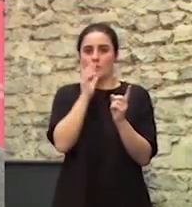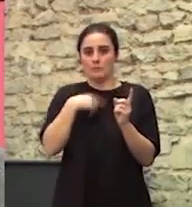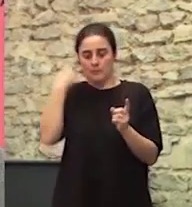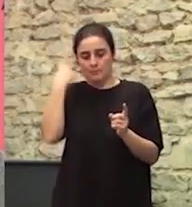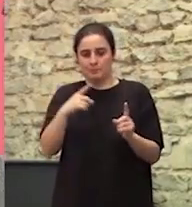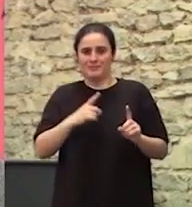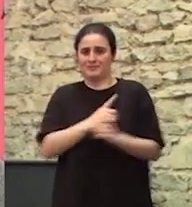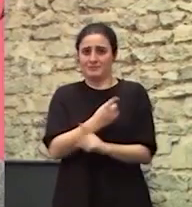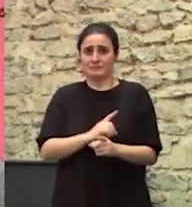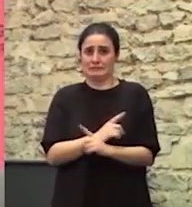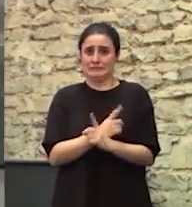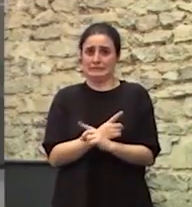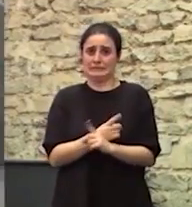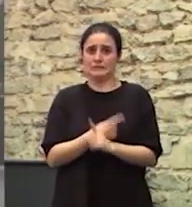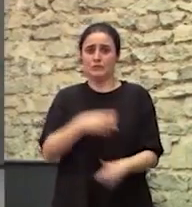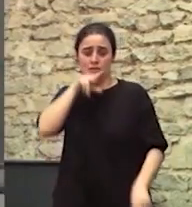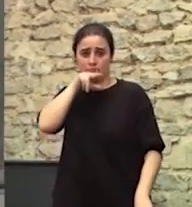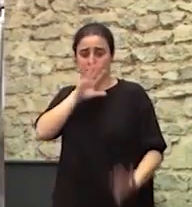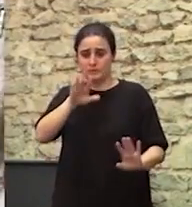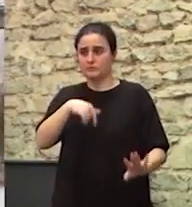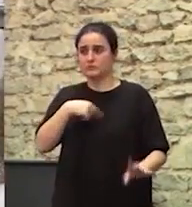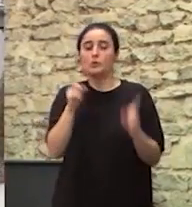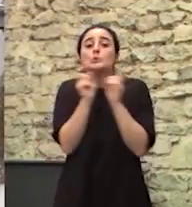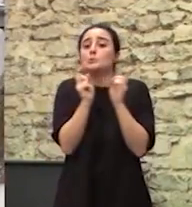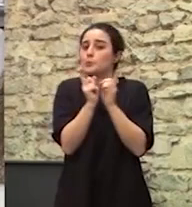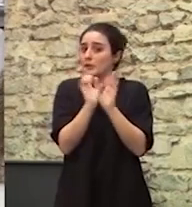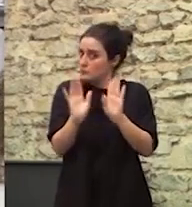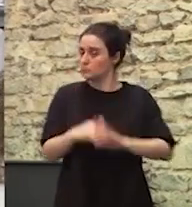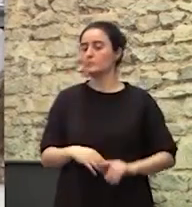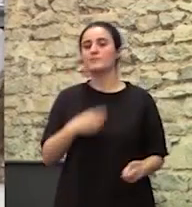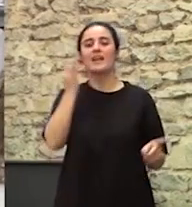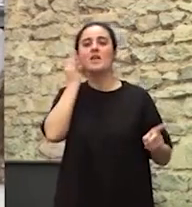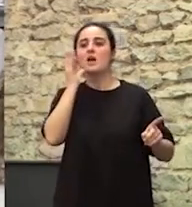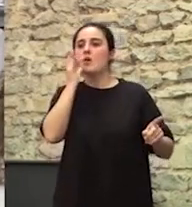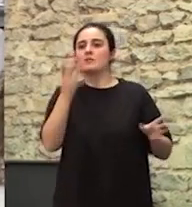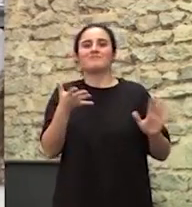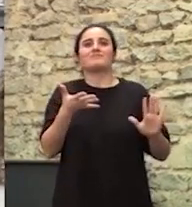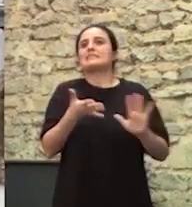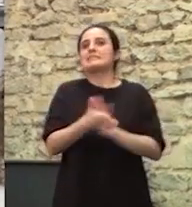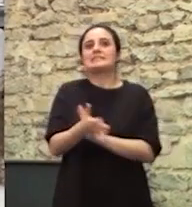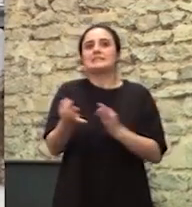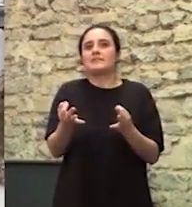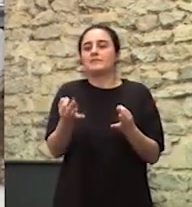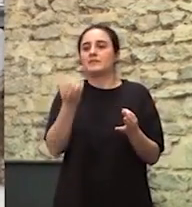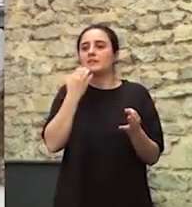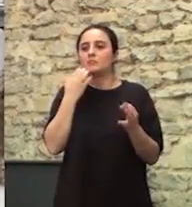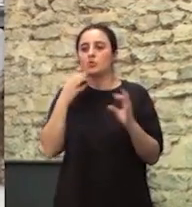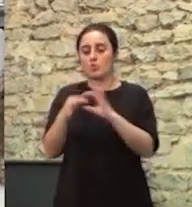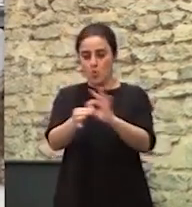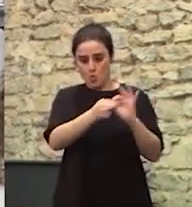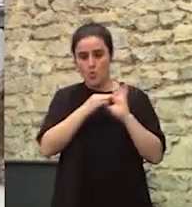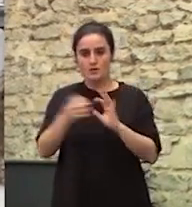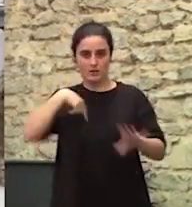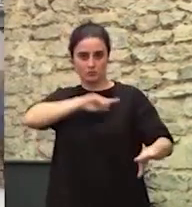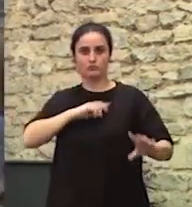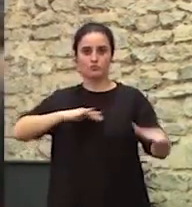que le ataca hablar en breves palabras cuente un poquito lo que para ella ha supuesto el unirse a